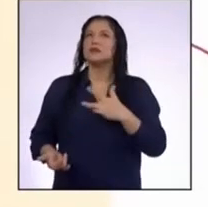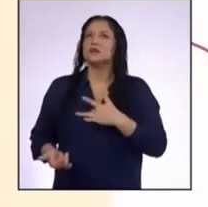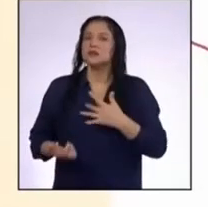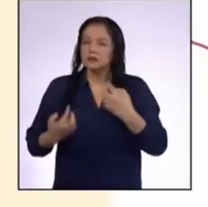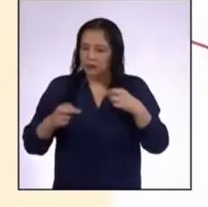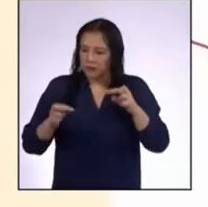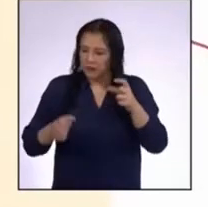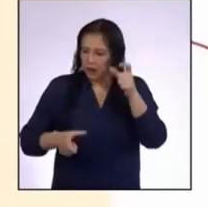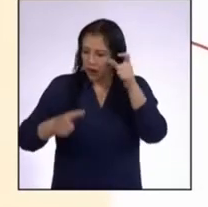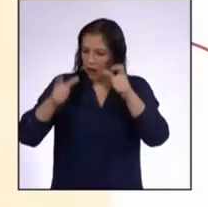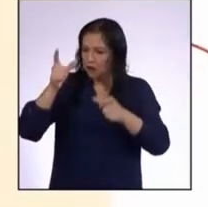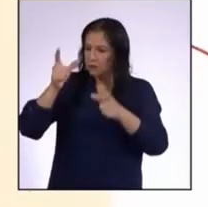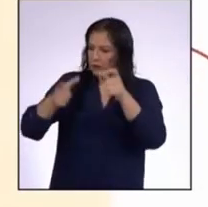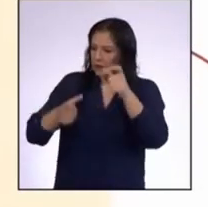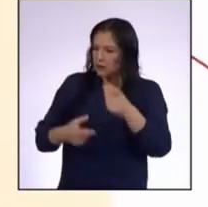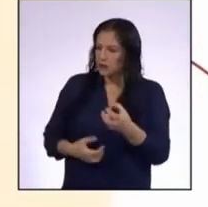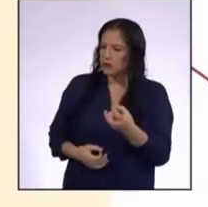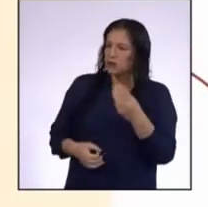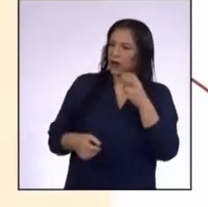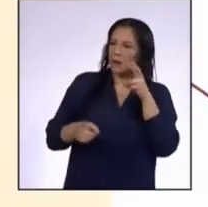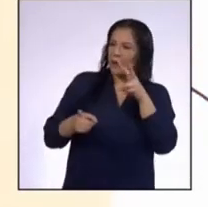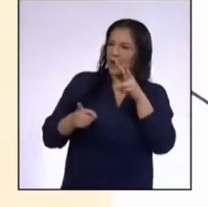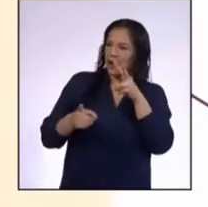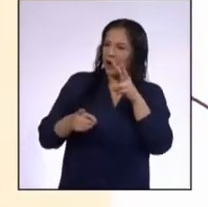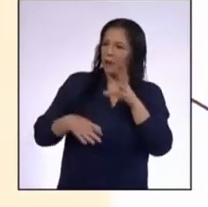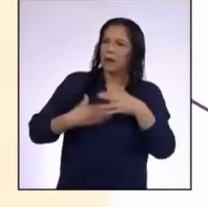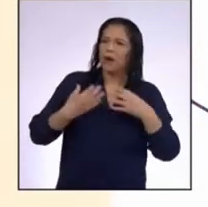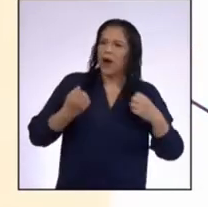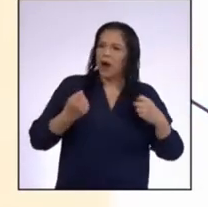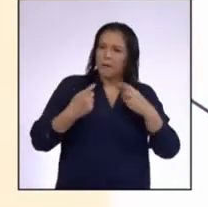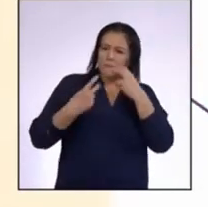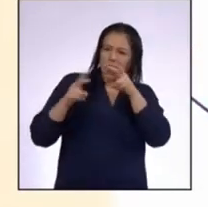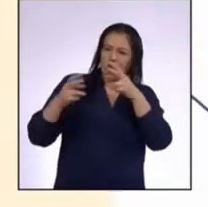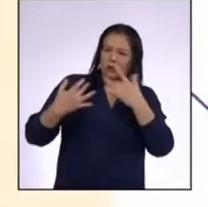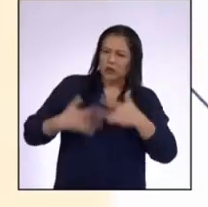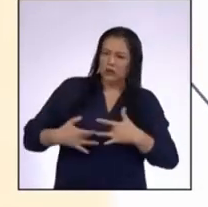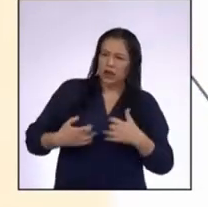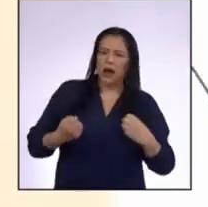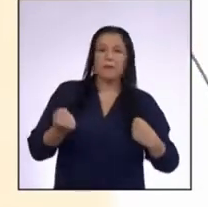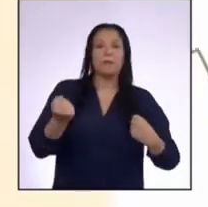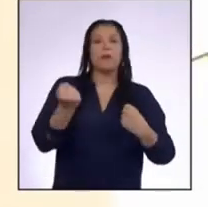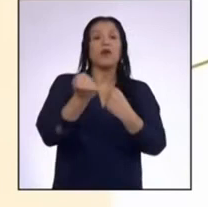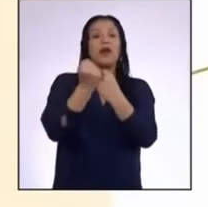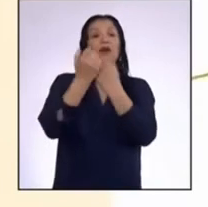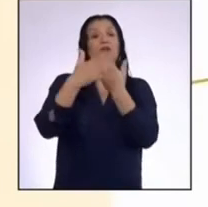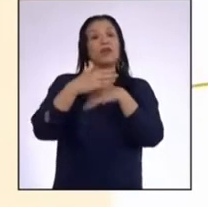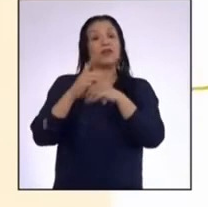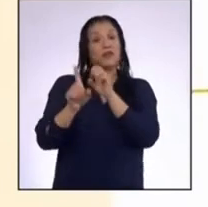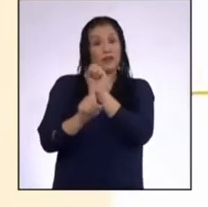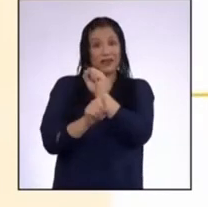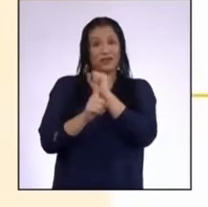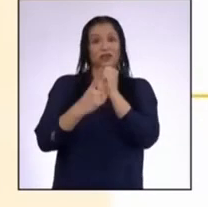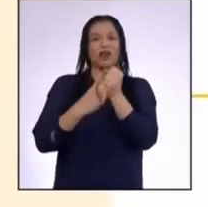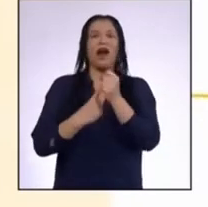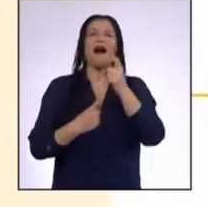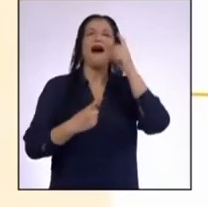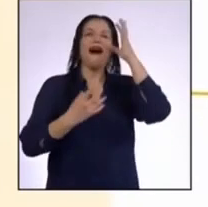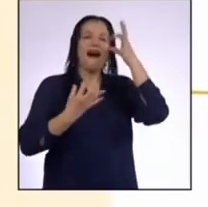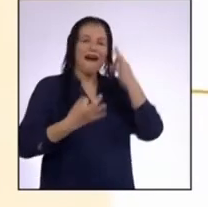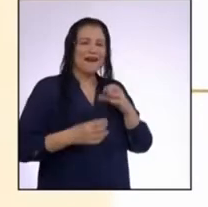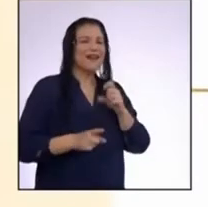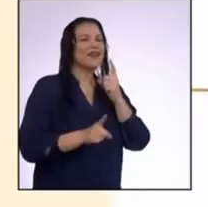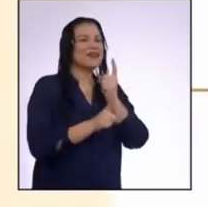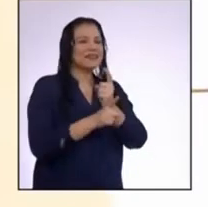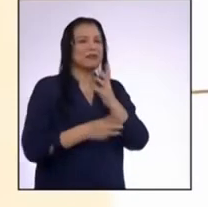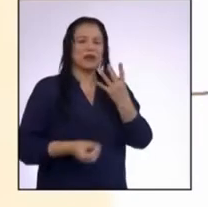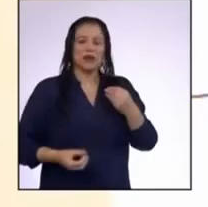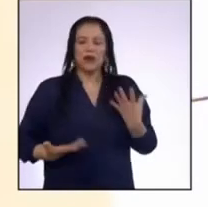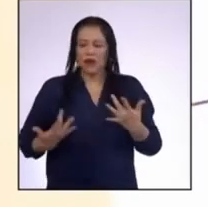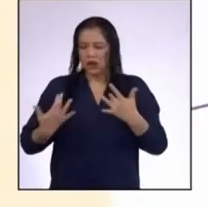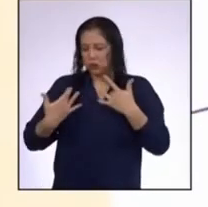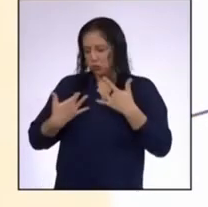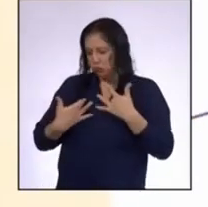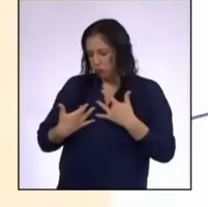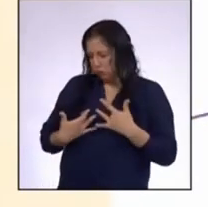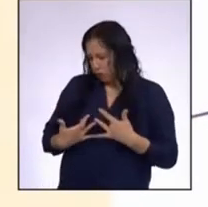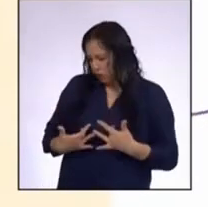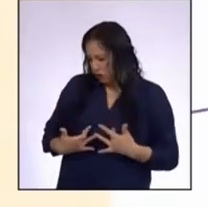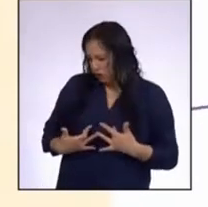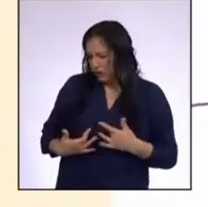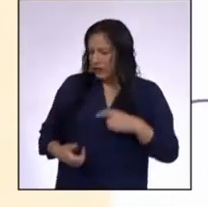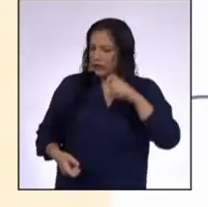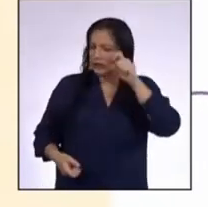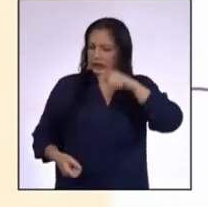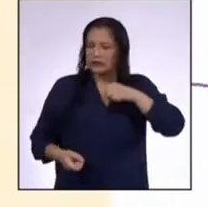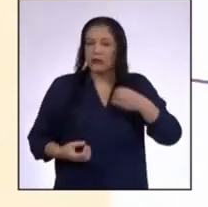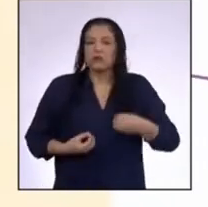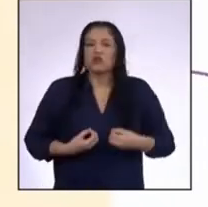permite que las personas podamos apoyarnos y ayudarnos en sociedad? Creo que sí, porque la tristeza es una sensación que